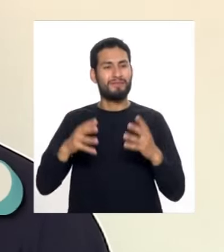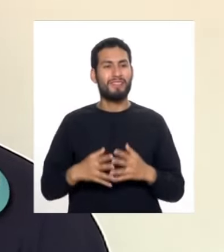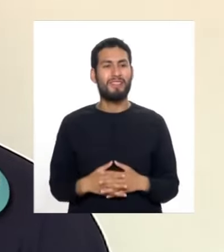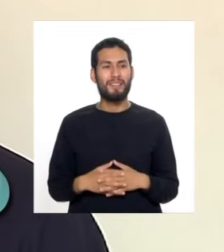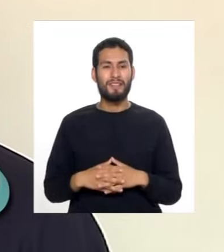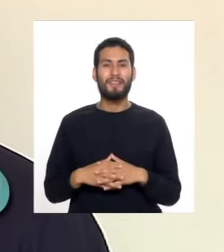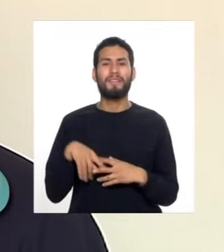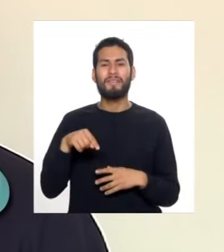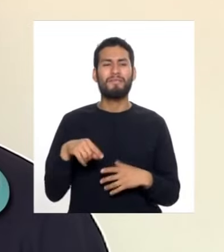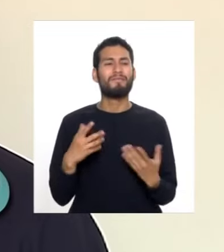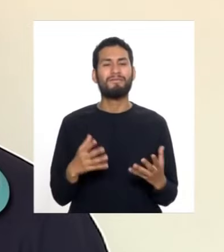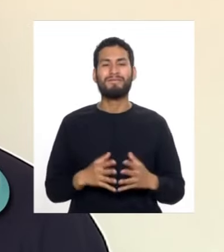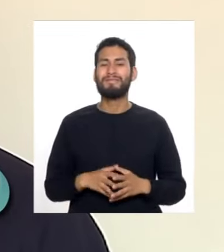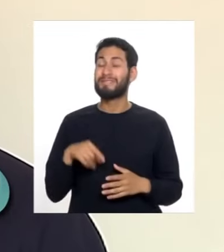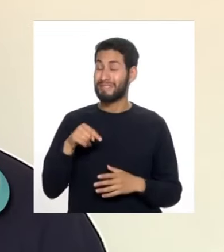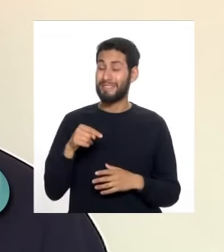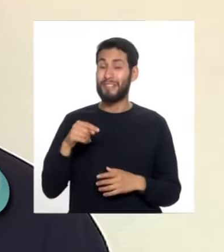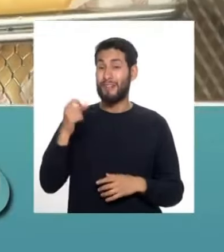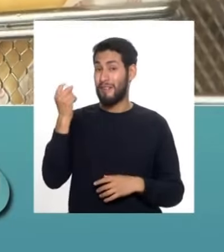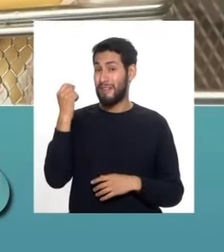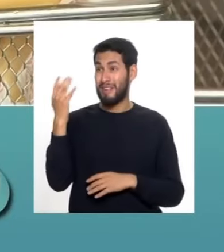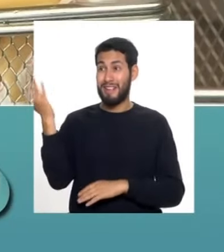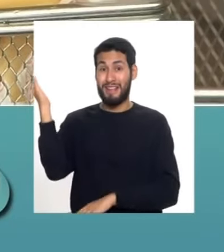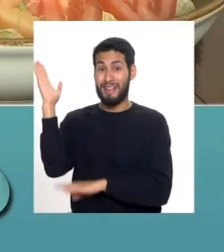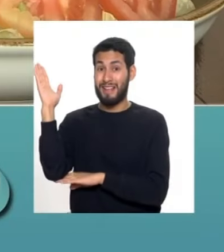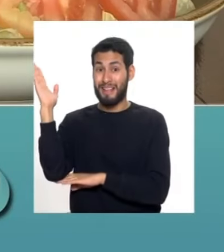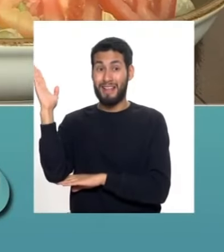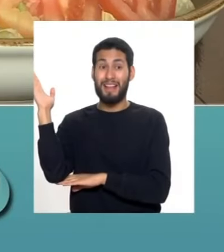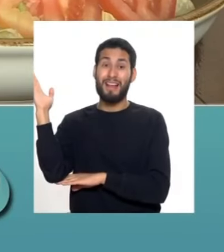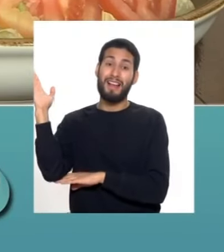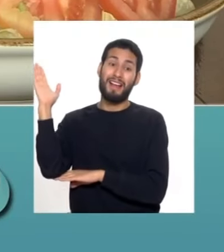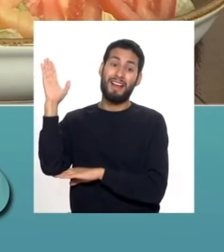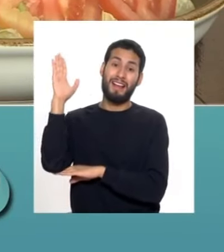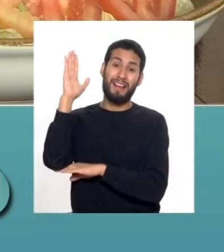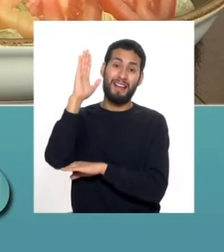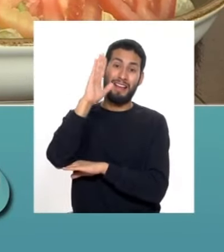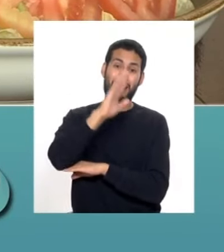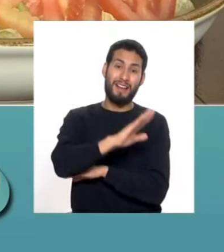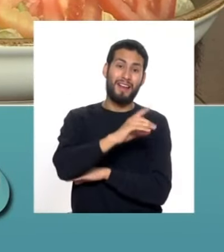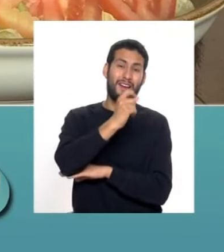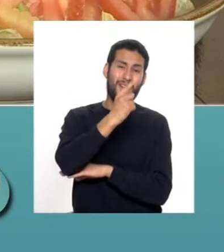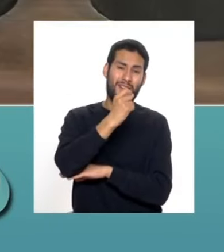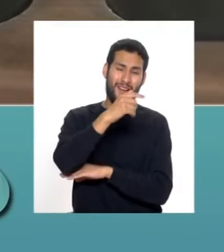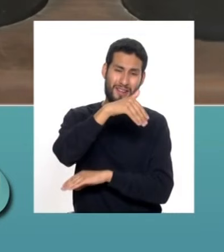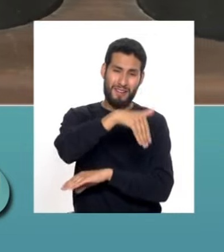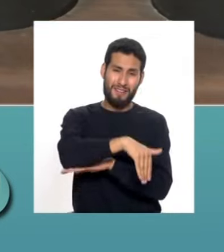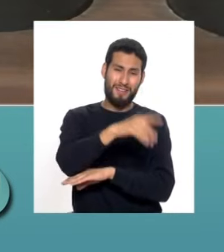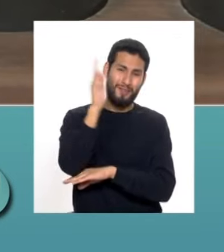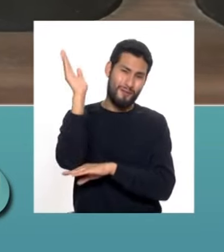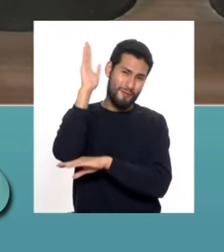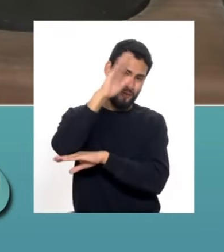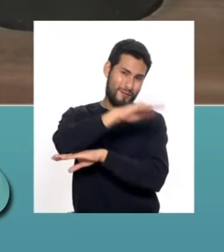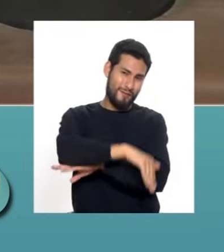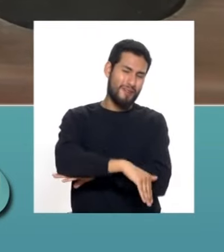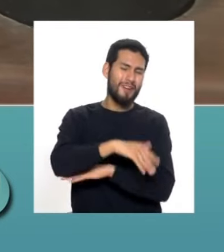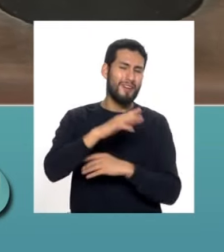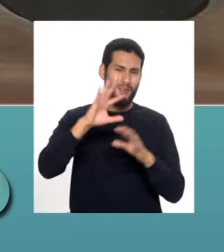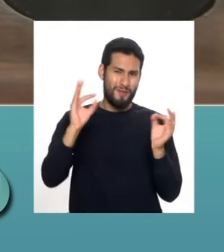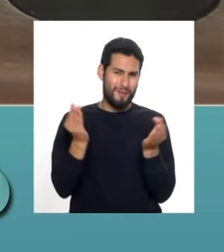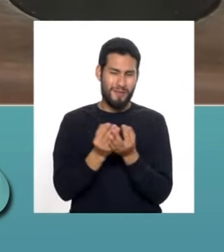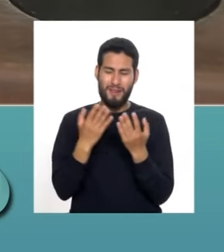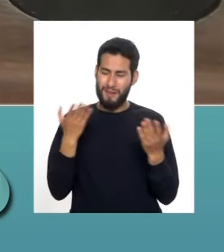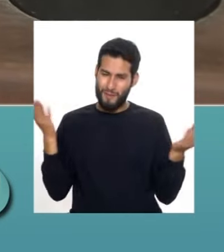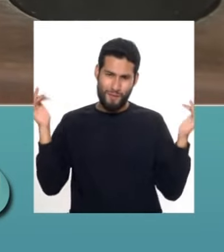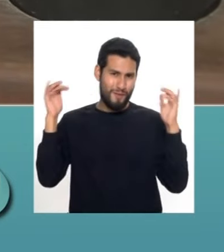Esto es un evento que empieza a las 11 de la mañana hasta las 11 de la noche. Es un evento familiar, es un evento para